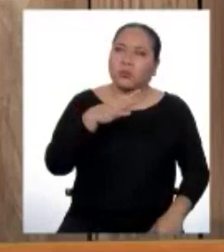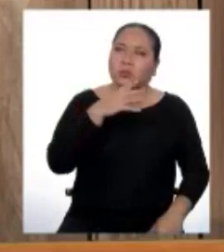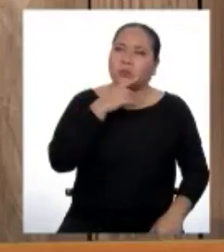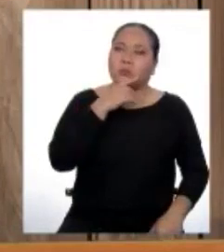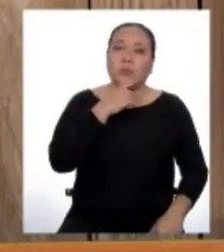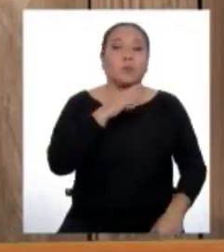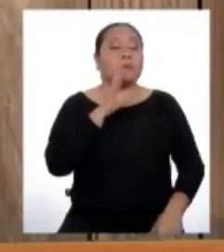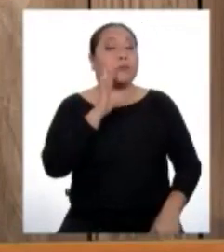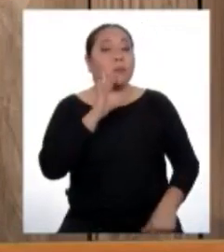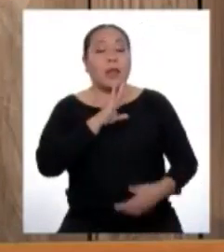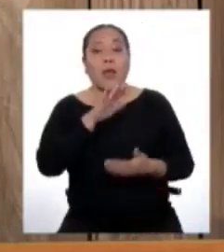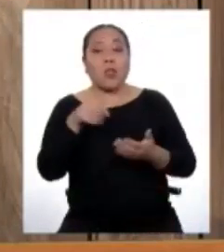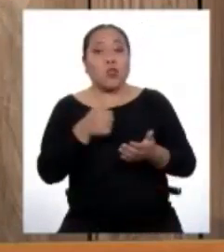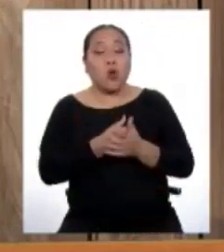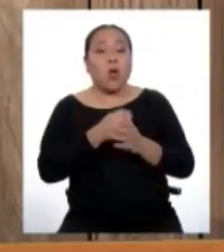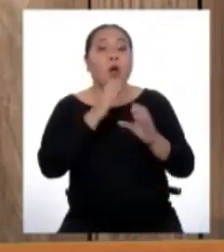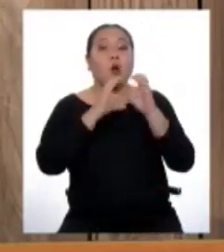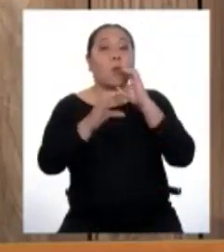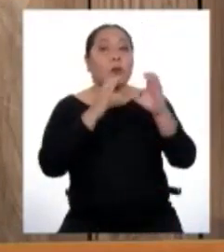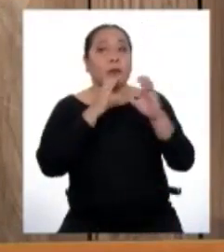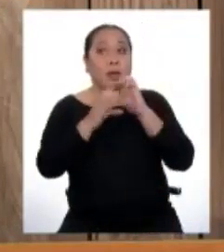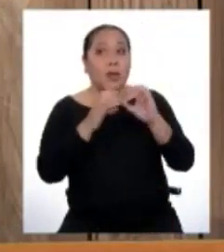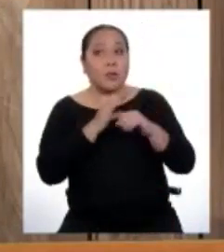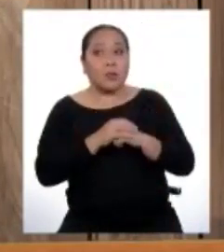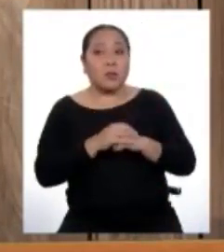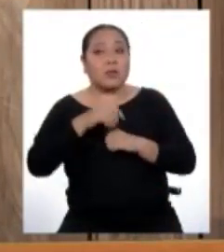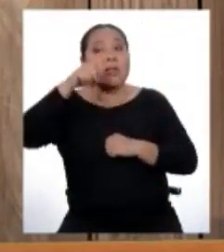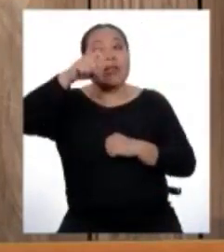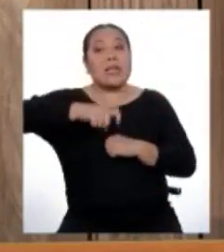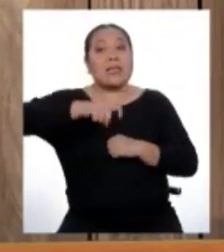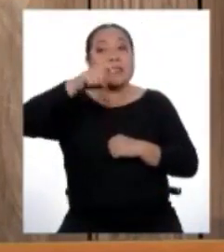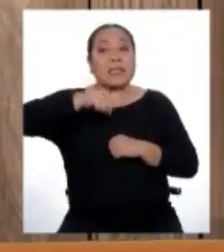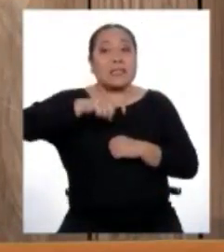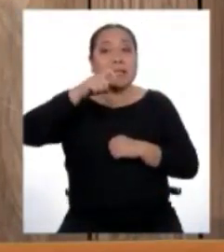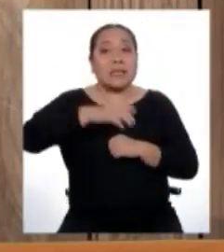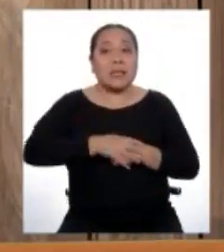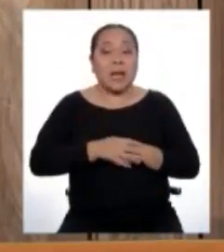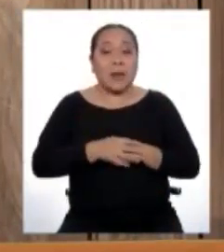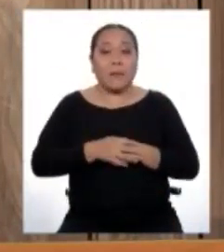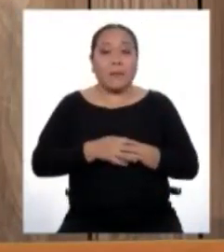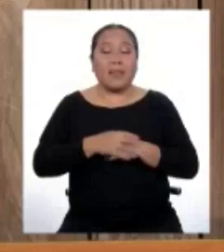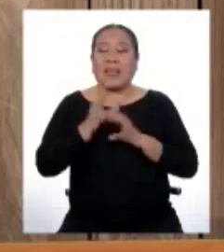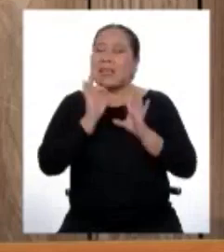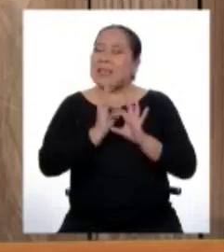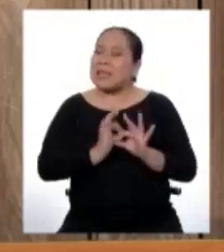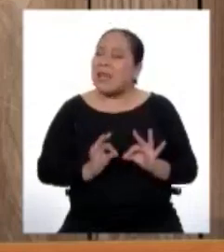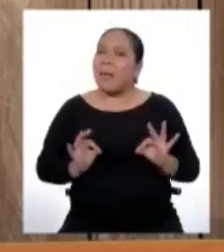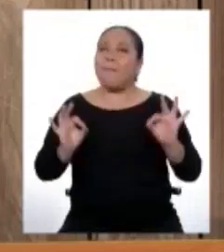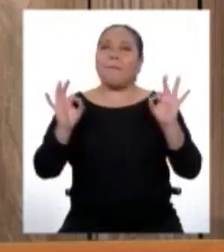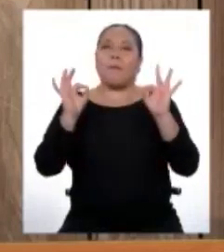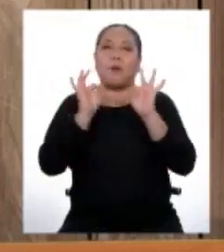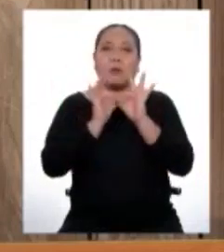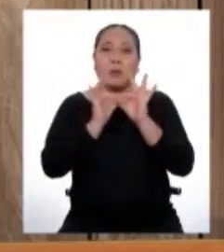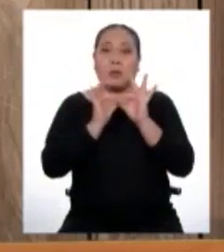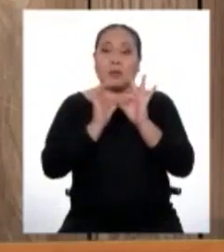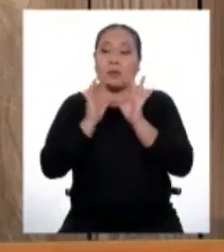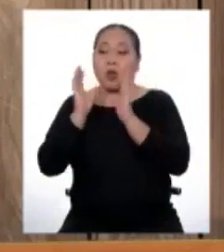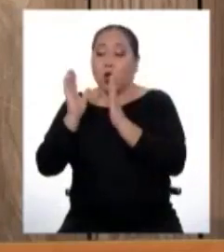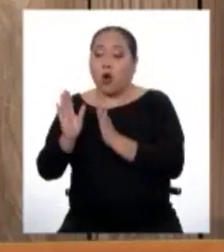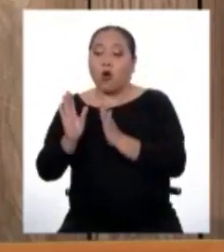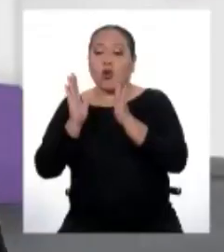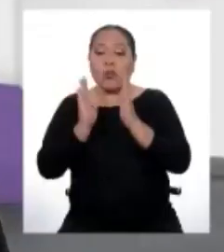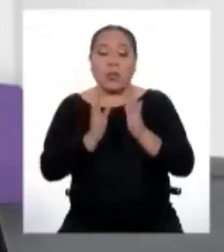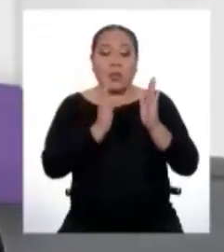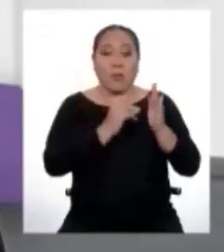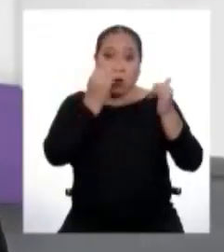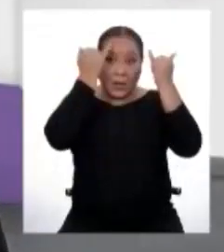Para todo tipo de comunicación, es necesario, importantísimo, que ordenemos nuestras